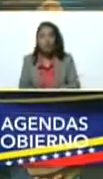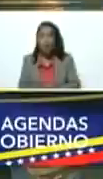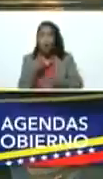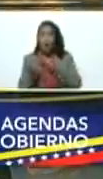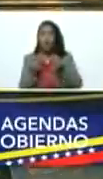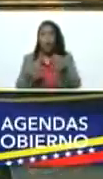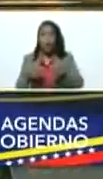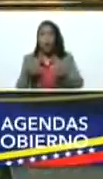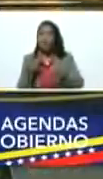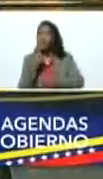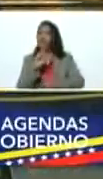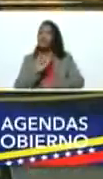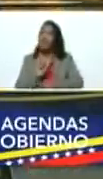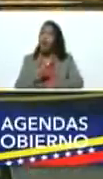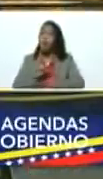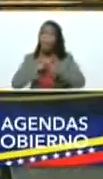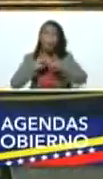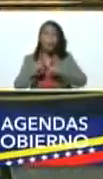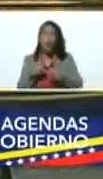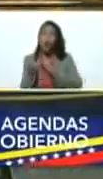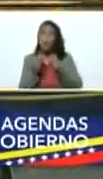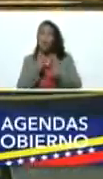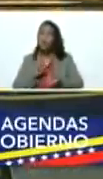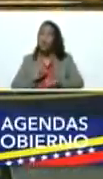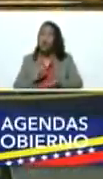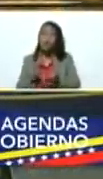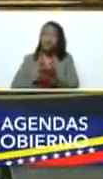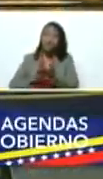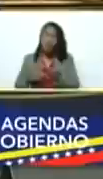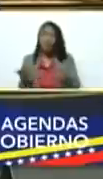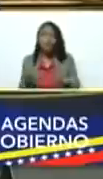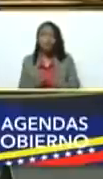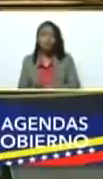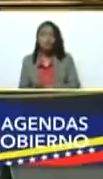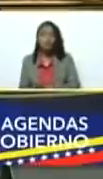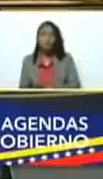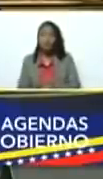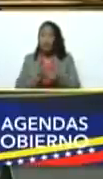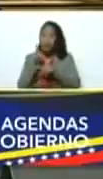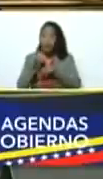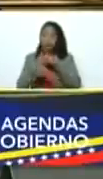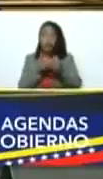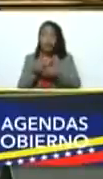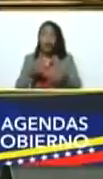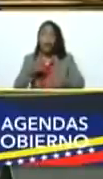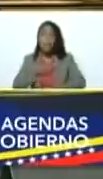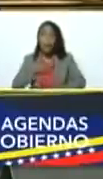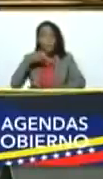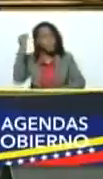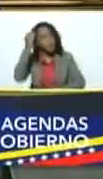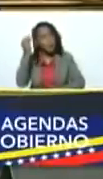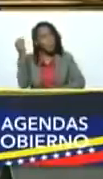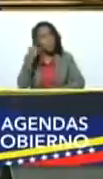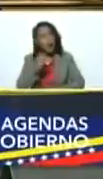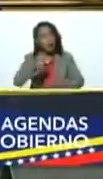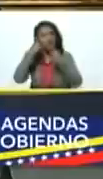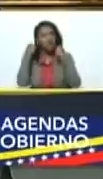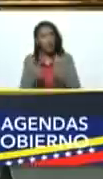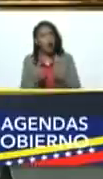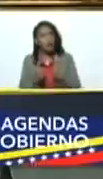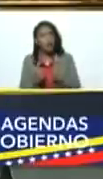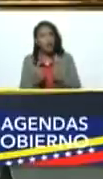nosotros no actuamos, cómo nosotros no resolvimos y eso me ha llevado a mí a pensar más radicalmente